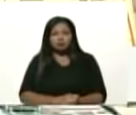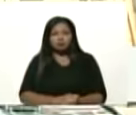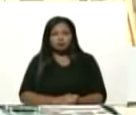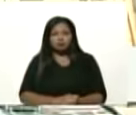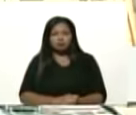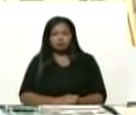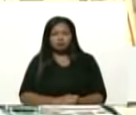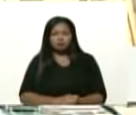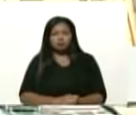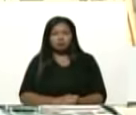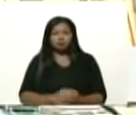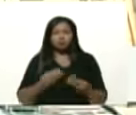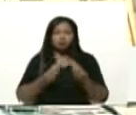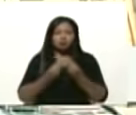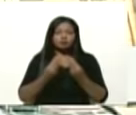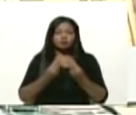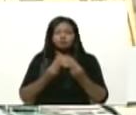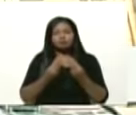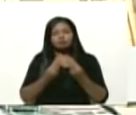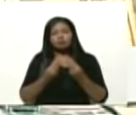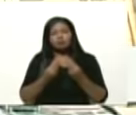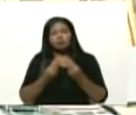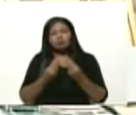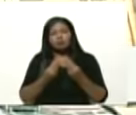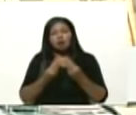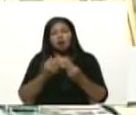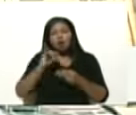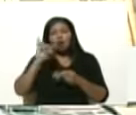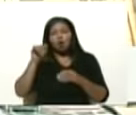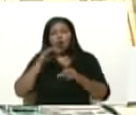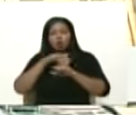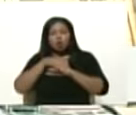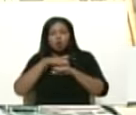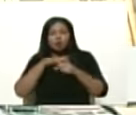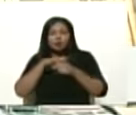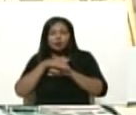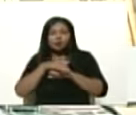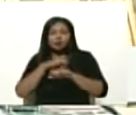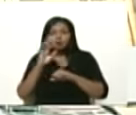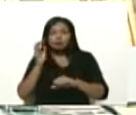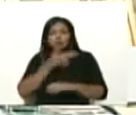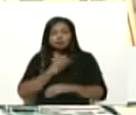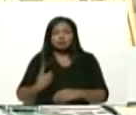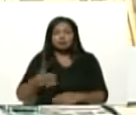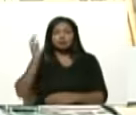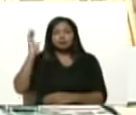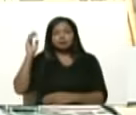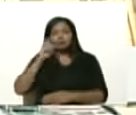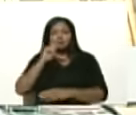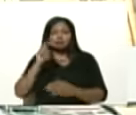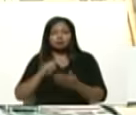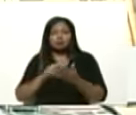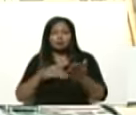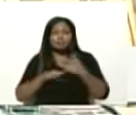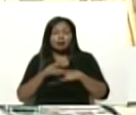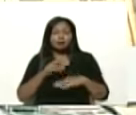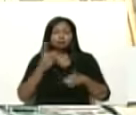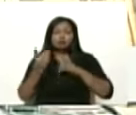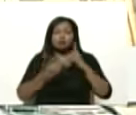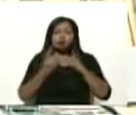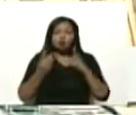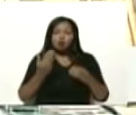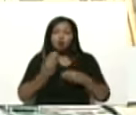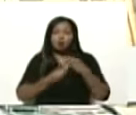Doctor Jorge Rodríguez es presidente de la Asamblea Nacional, va a esos diálogos como